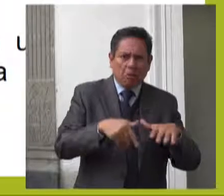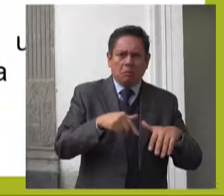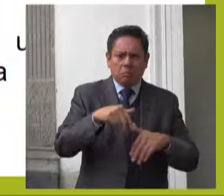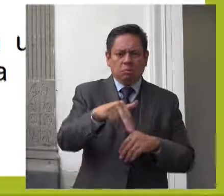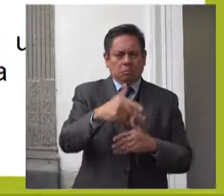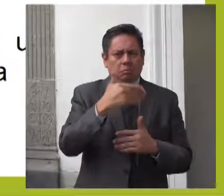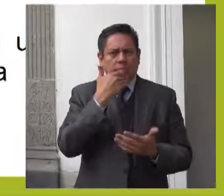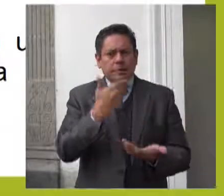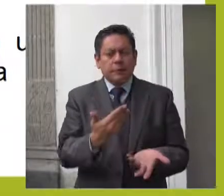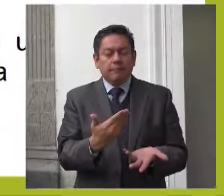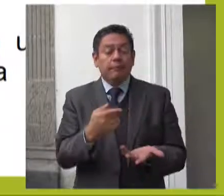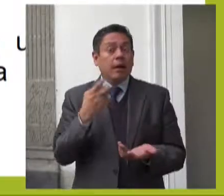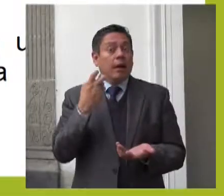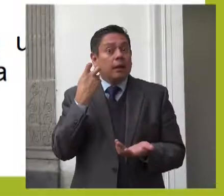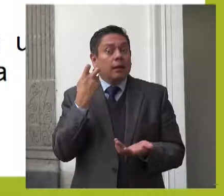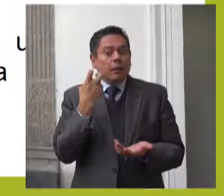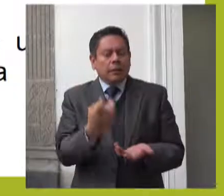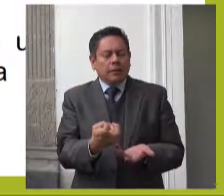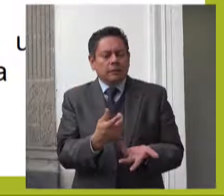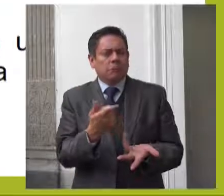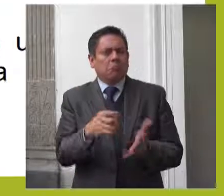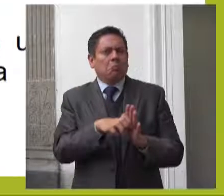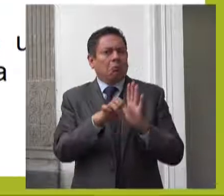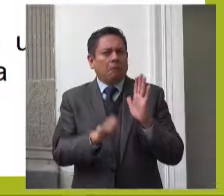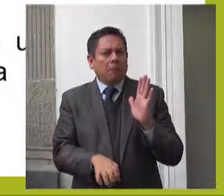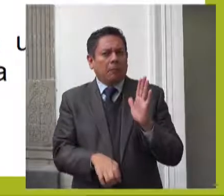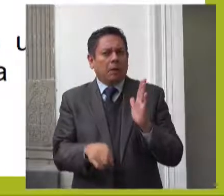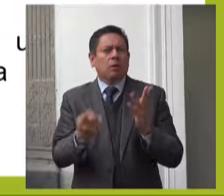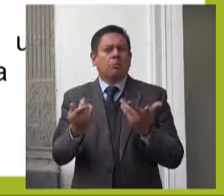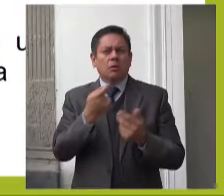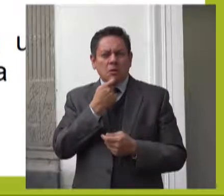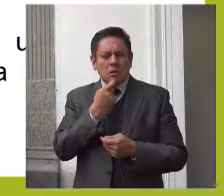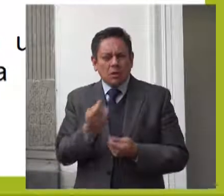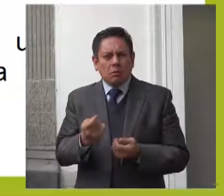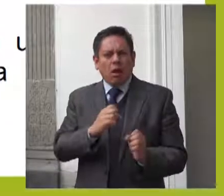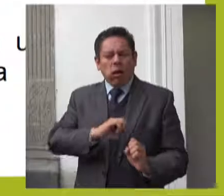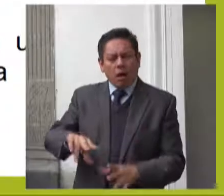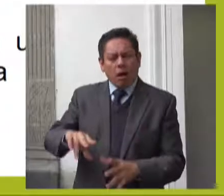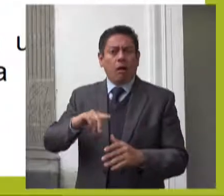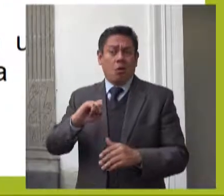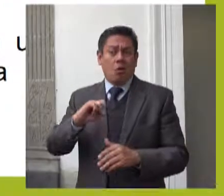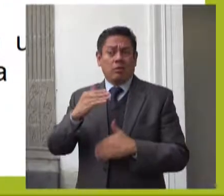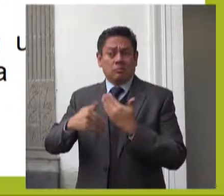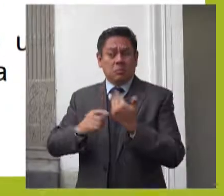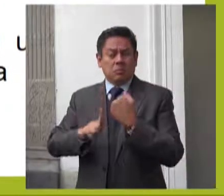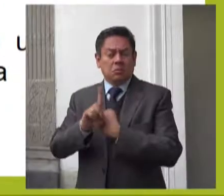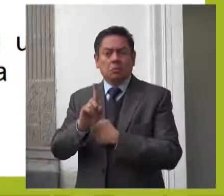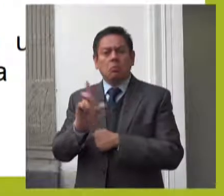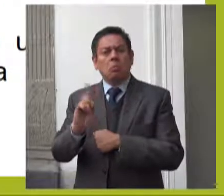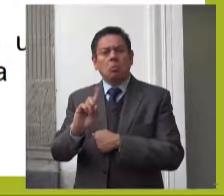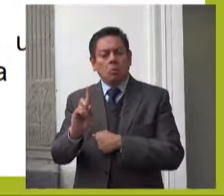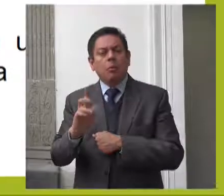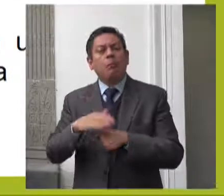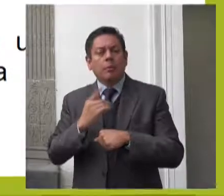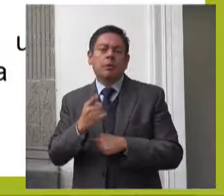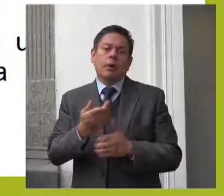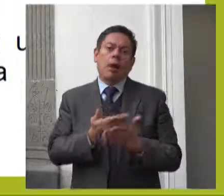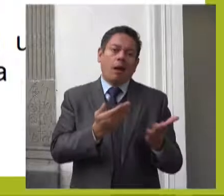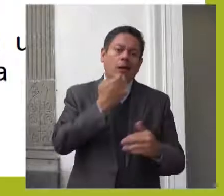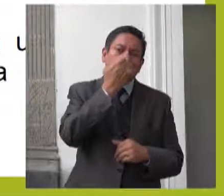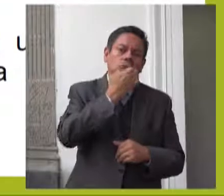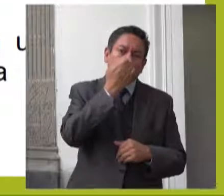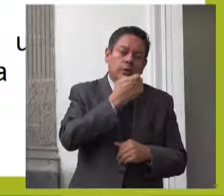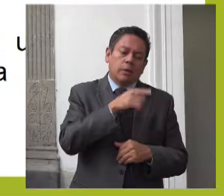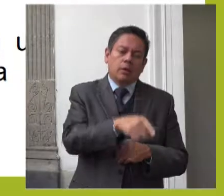desarrollo global anormal disminuyeron significativamente a medida que permanecían por más